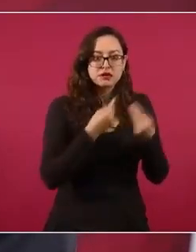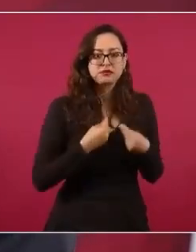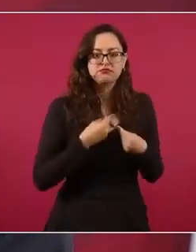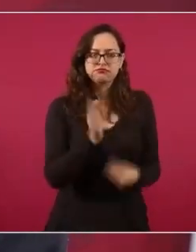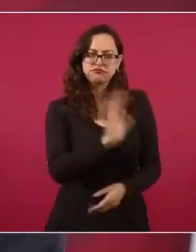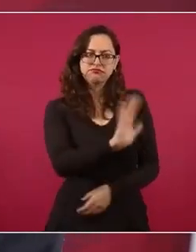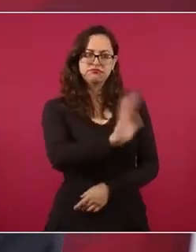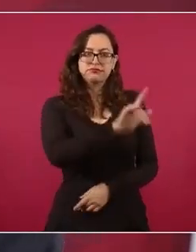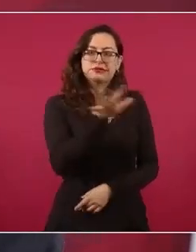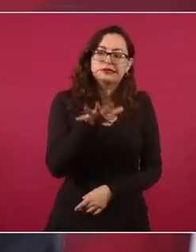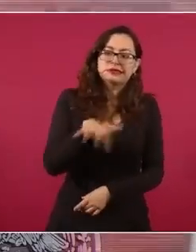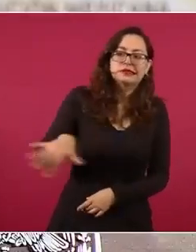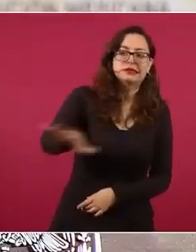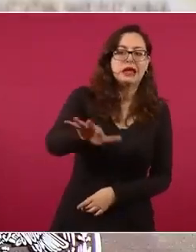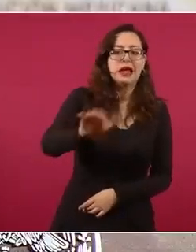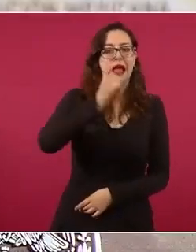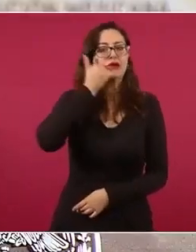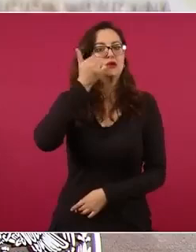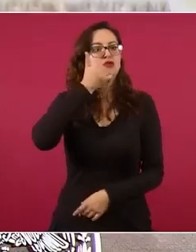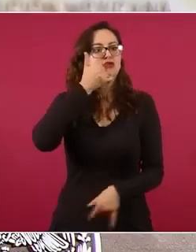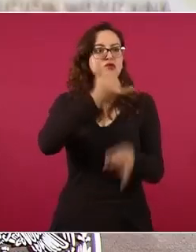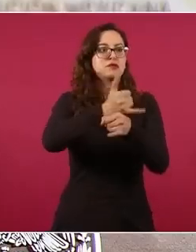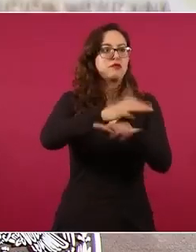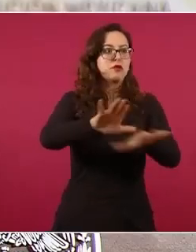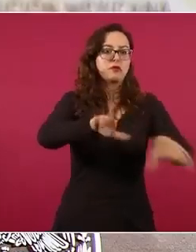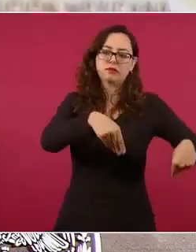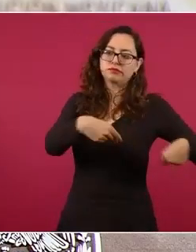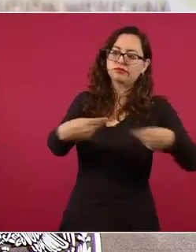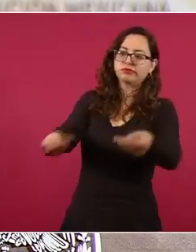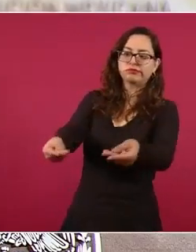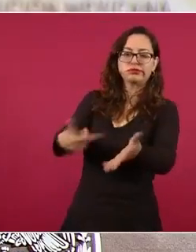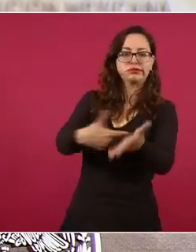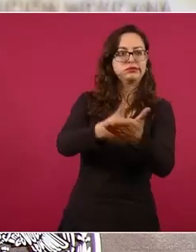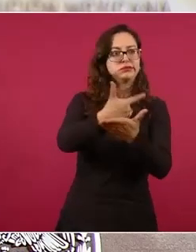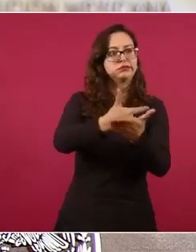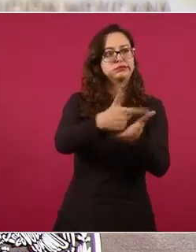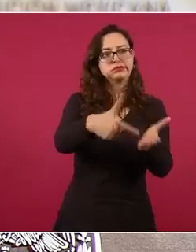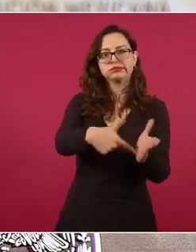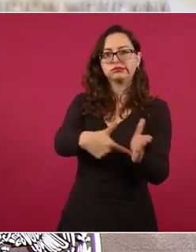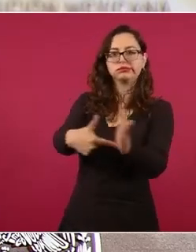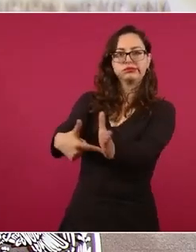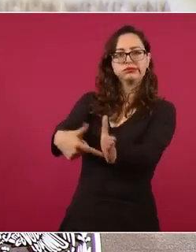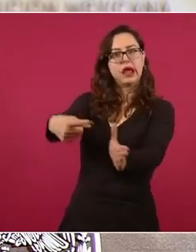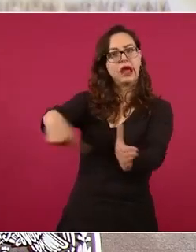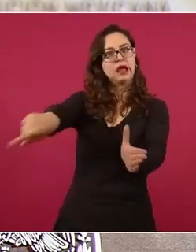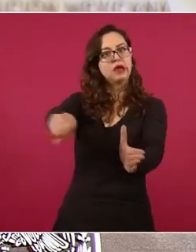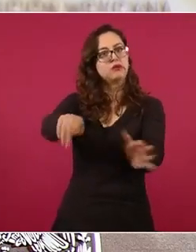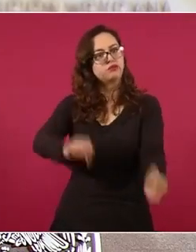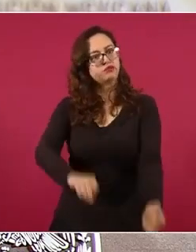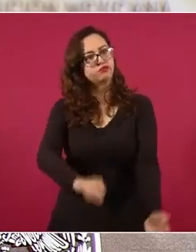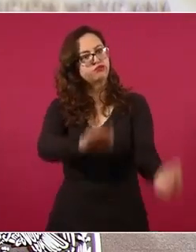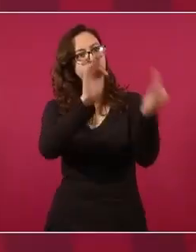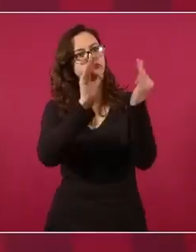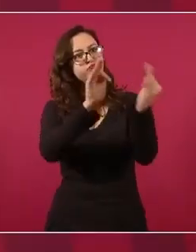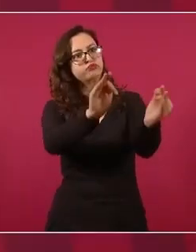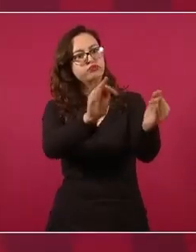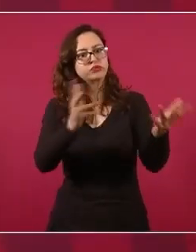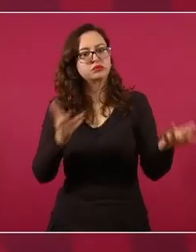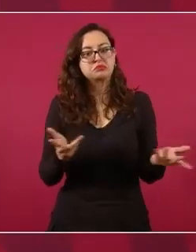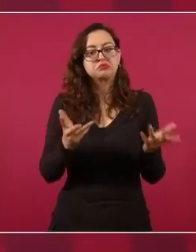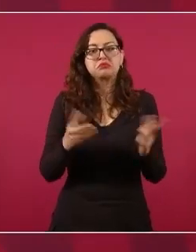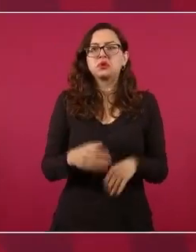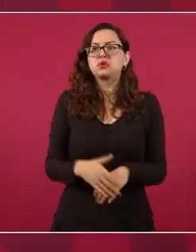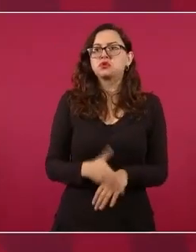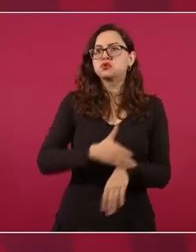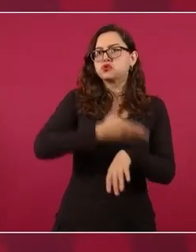universitaria. Sería muy bueno eso, que cada tres